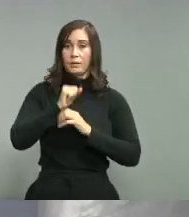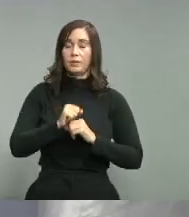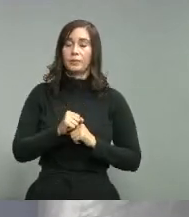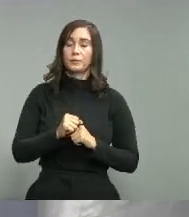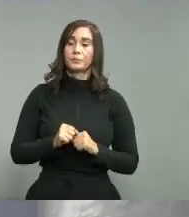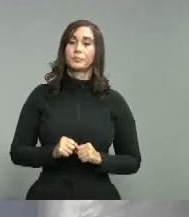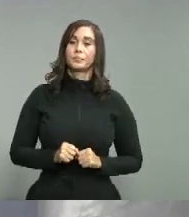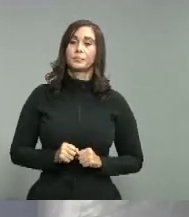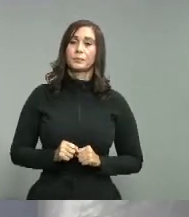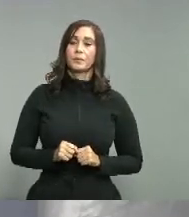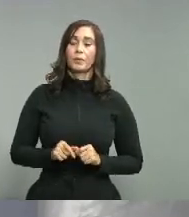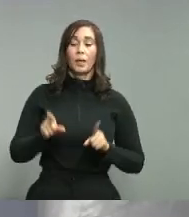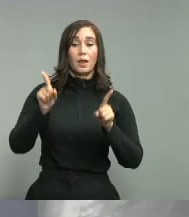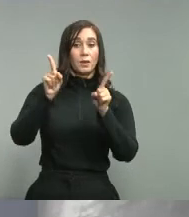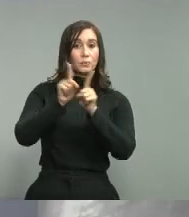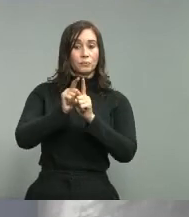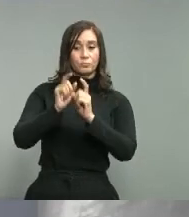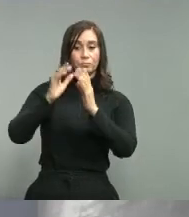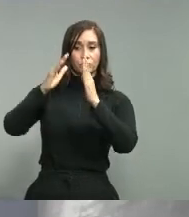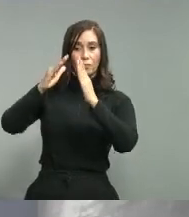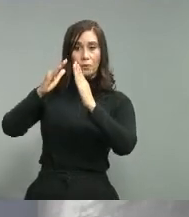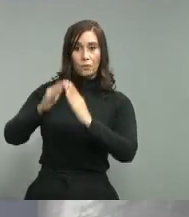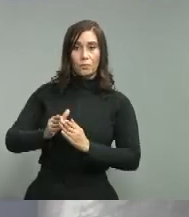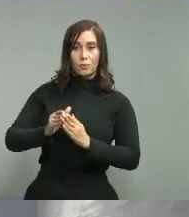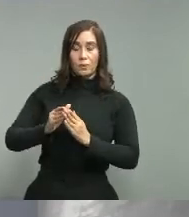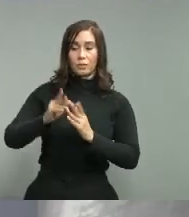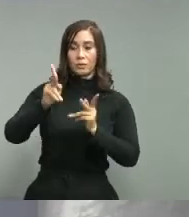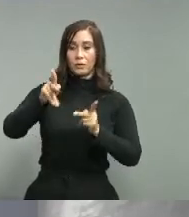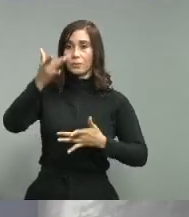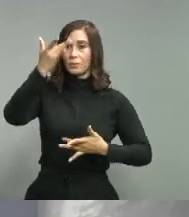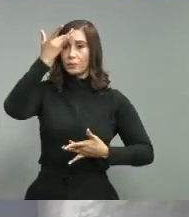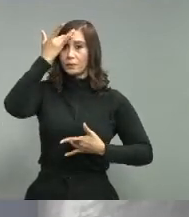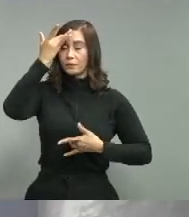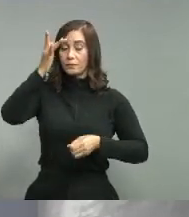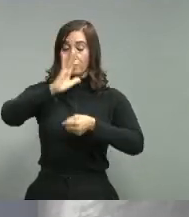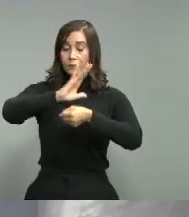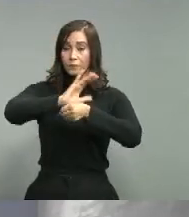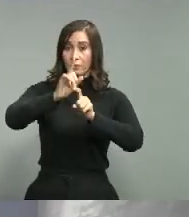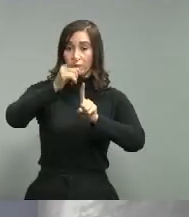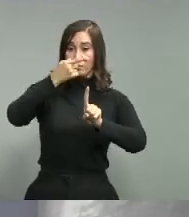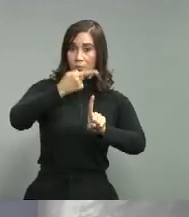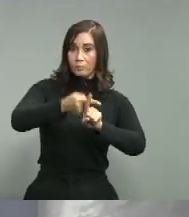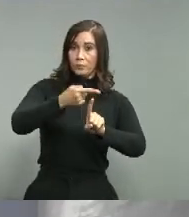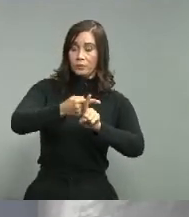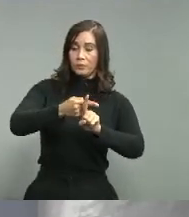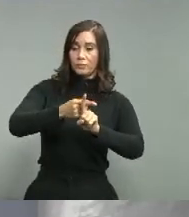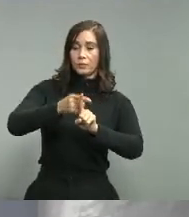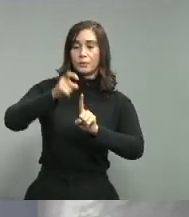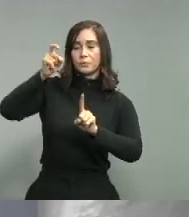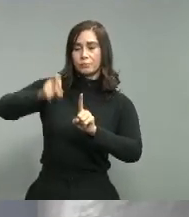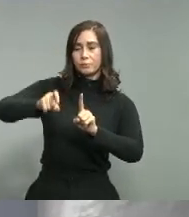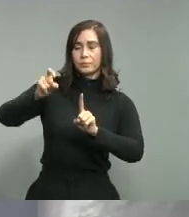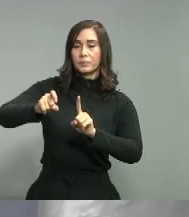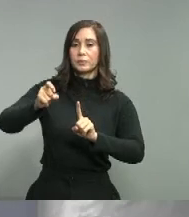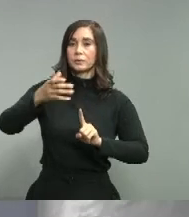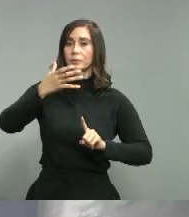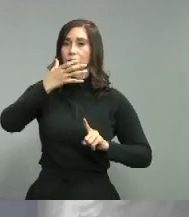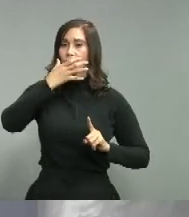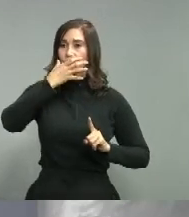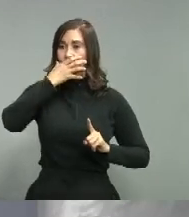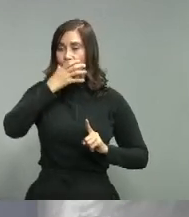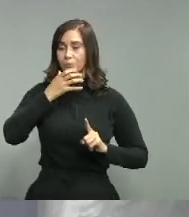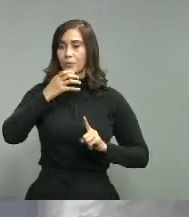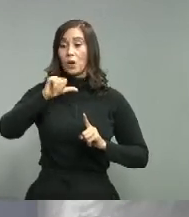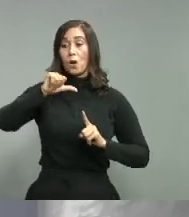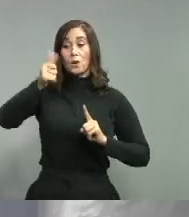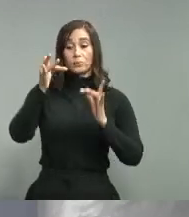en las viviendas que tengan reclusión domiciliaria de pacientes positivos o contactos